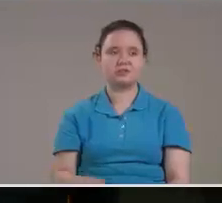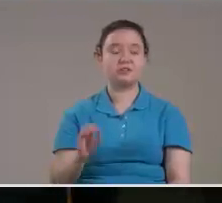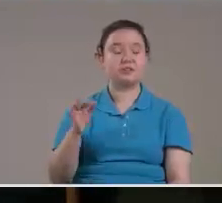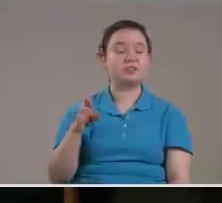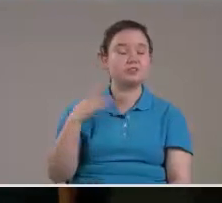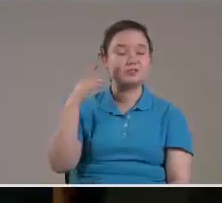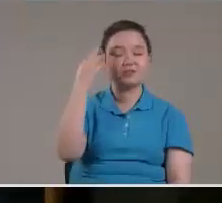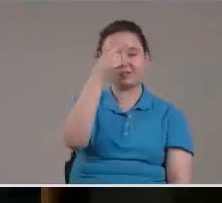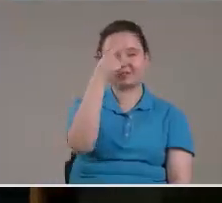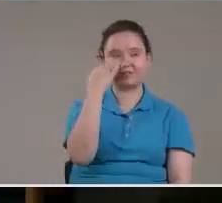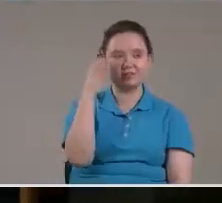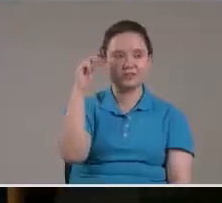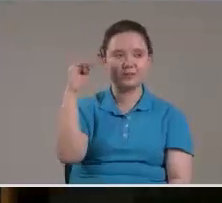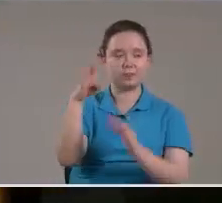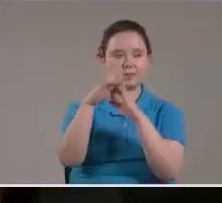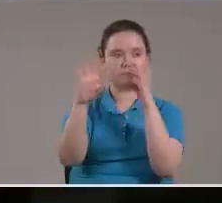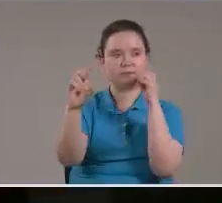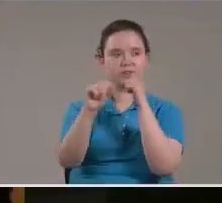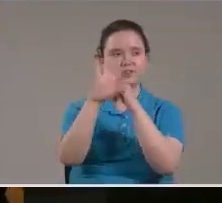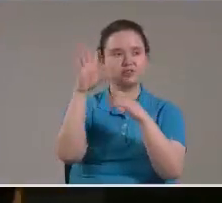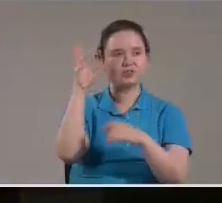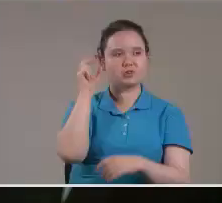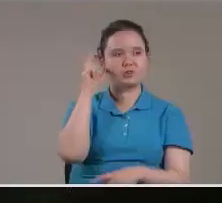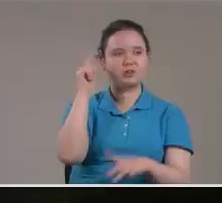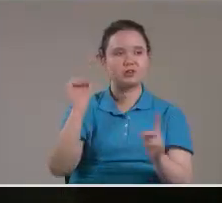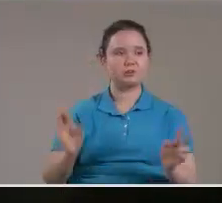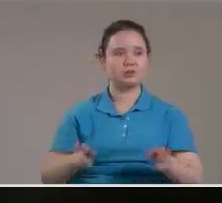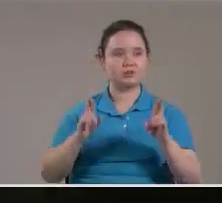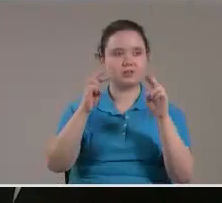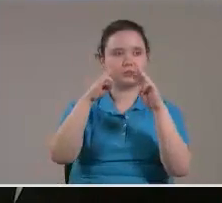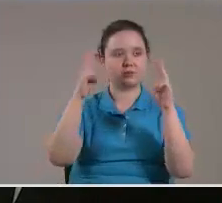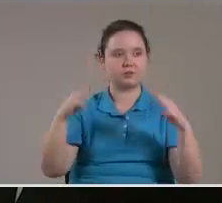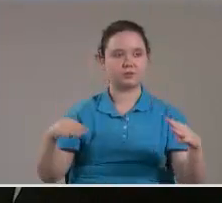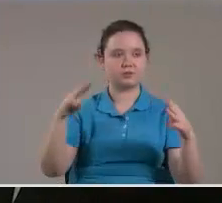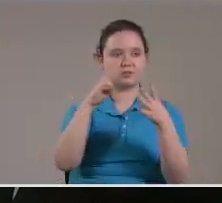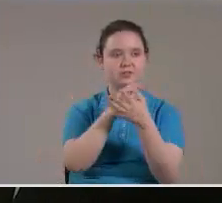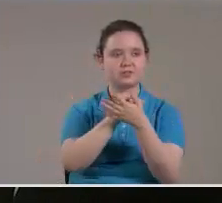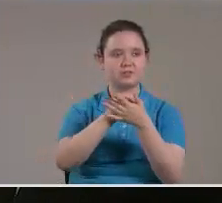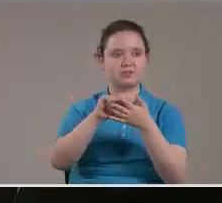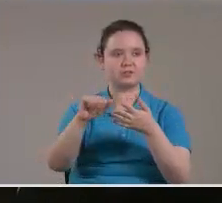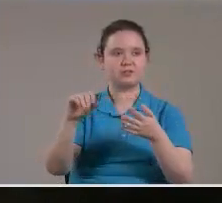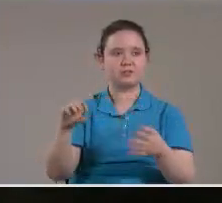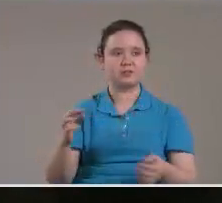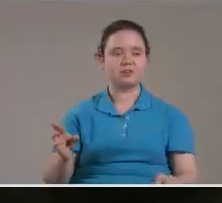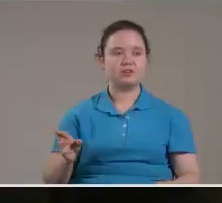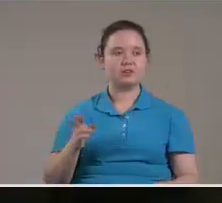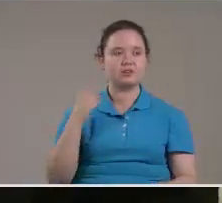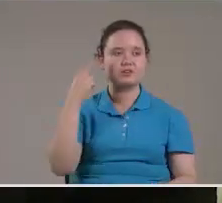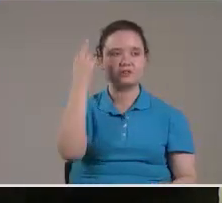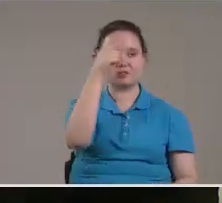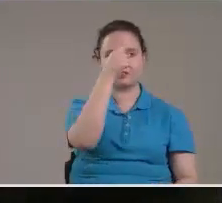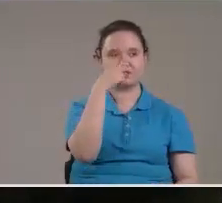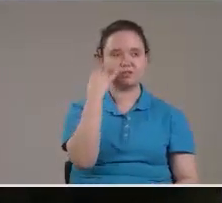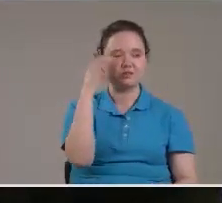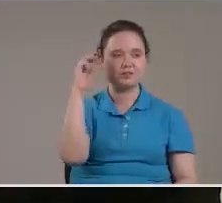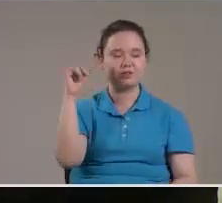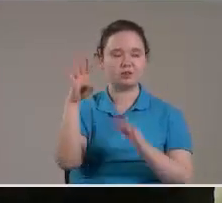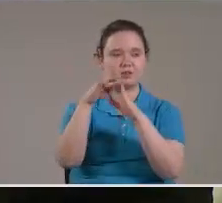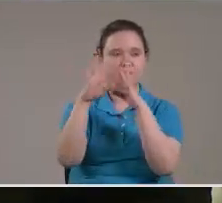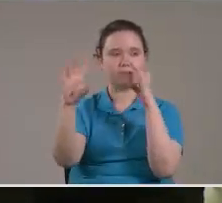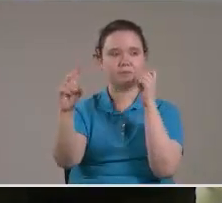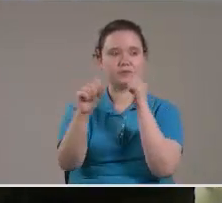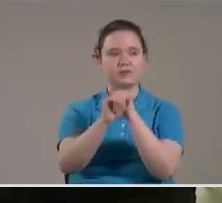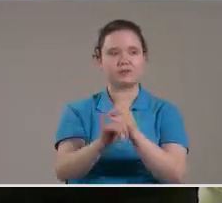resuene En Sion Trompetas Soy Alarma En el monte Santo Que resuene En